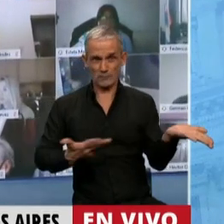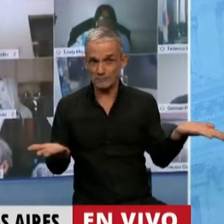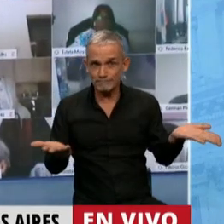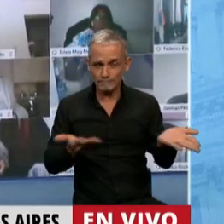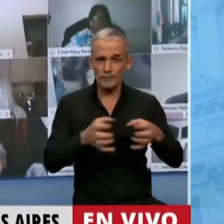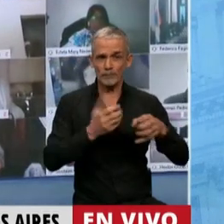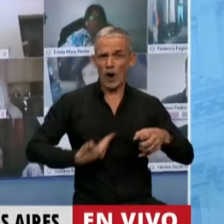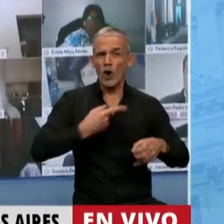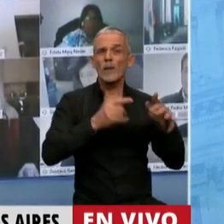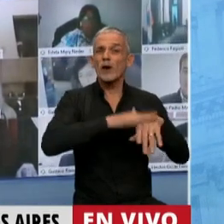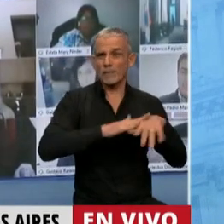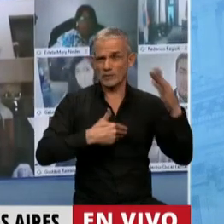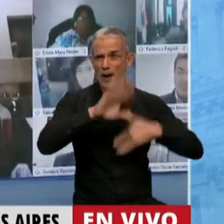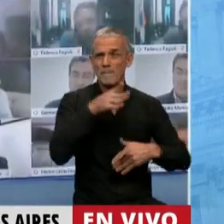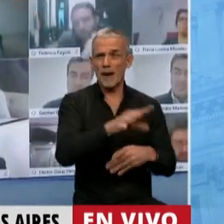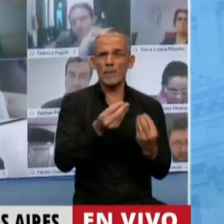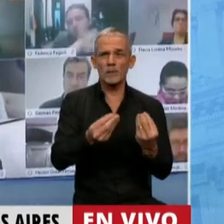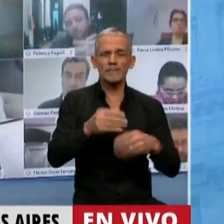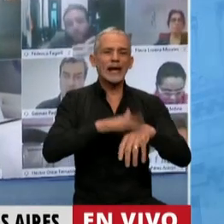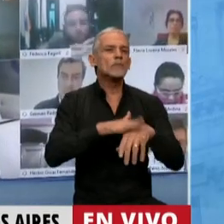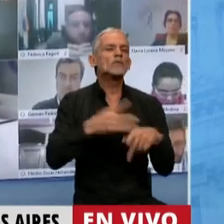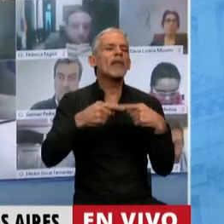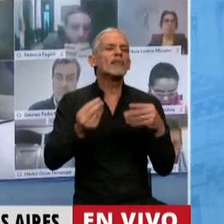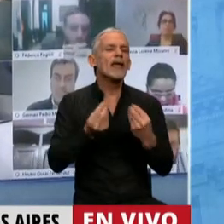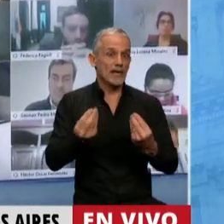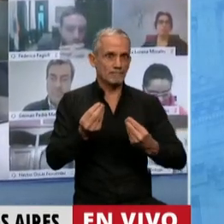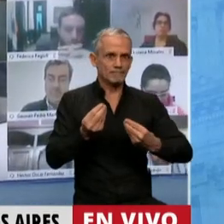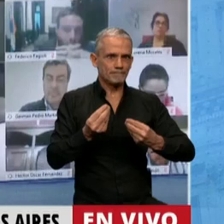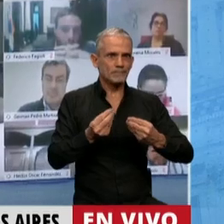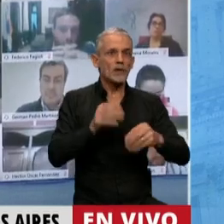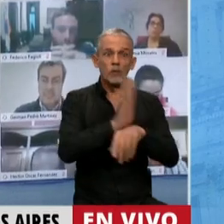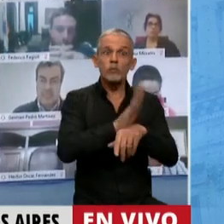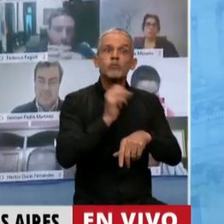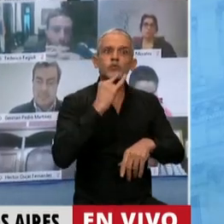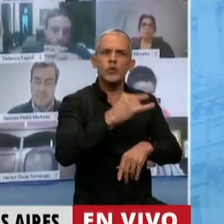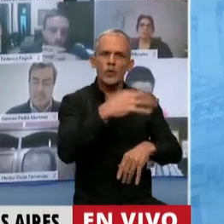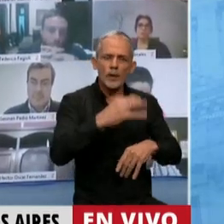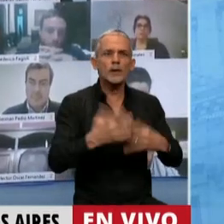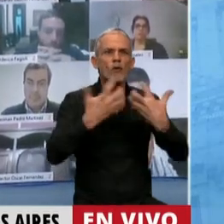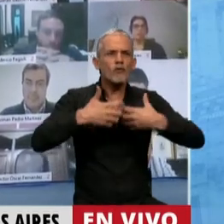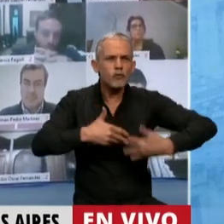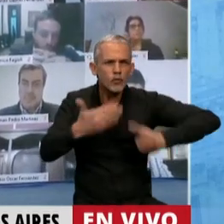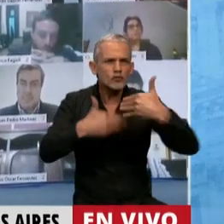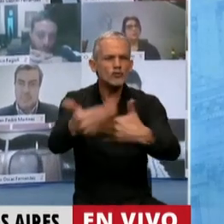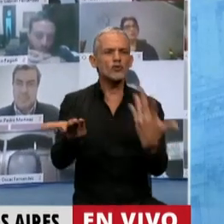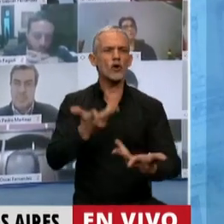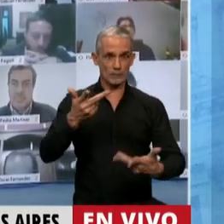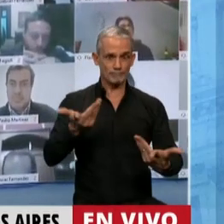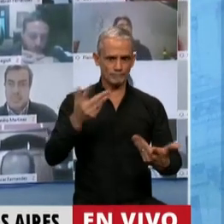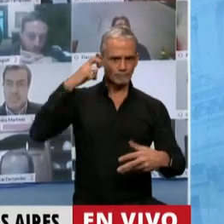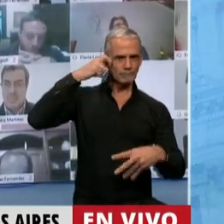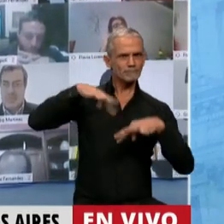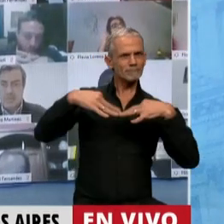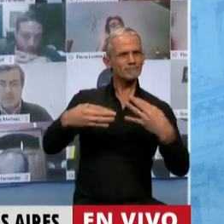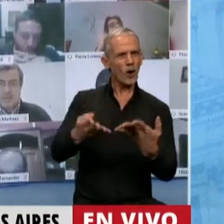indudablemente el oficialismo es el responsable de hacer funcionar una de las instituciones del Estado que dirige.